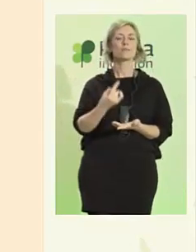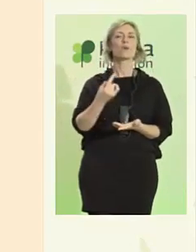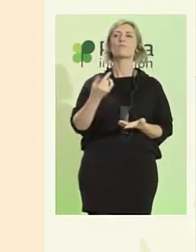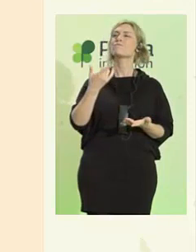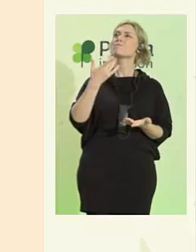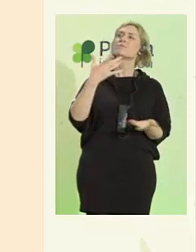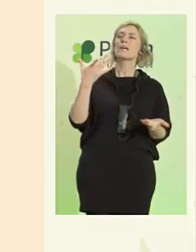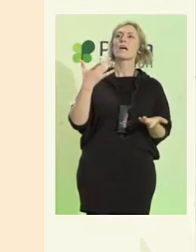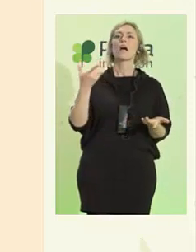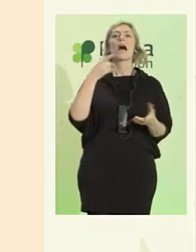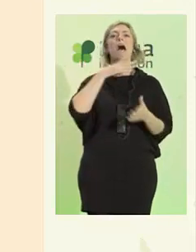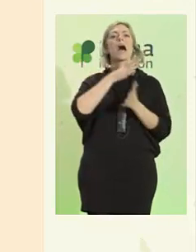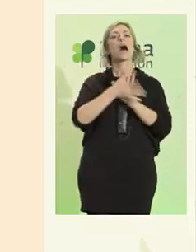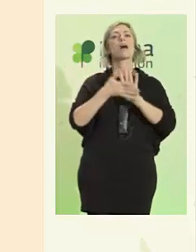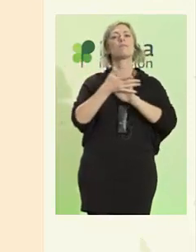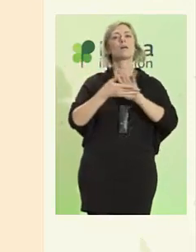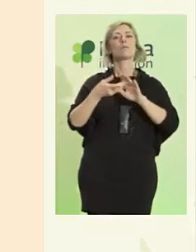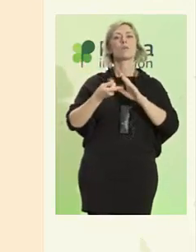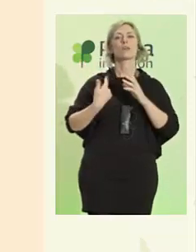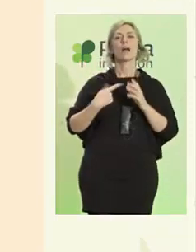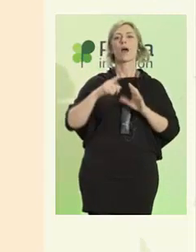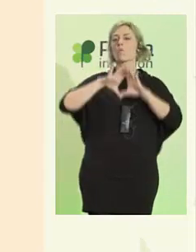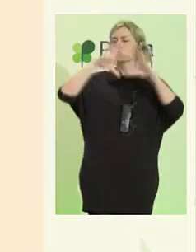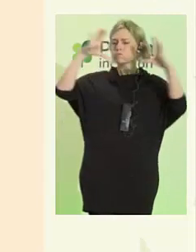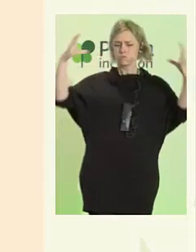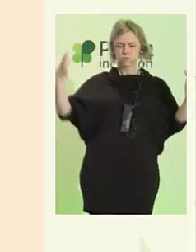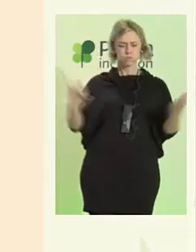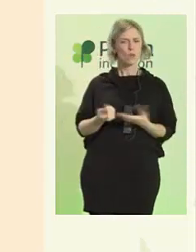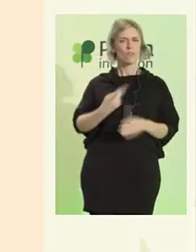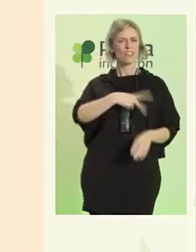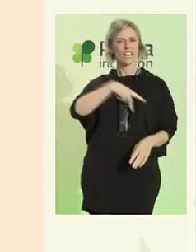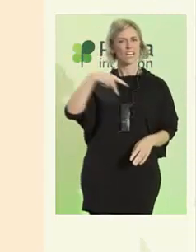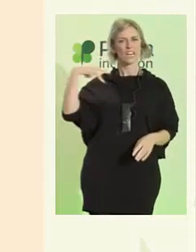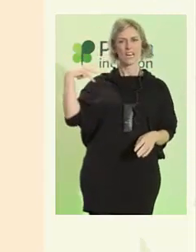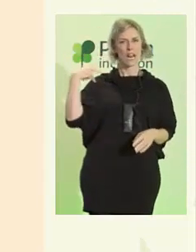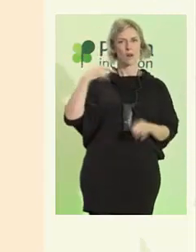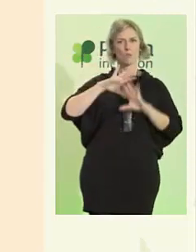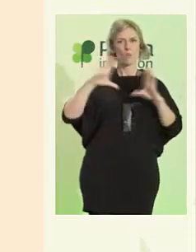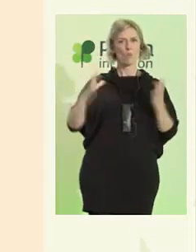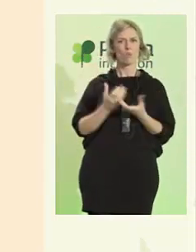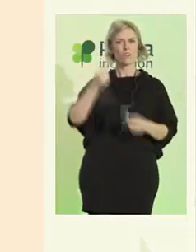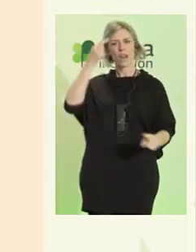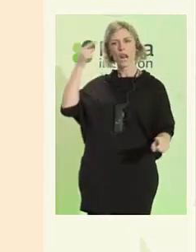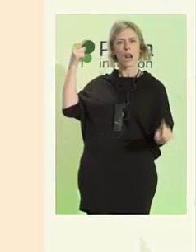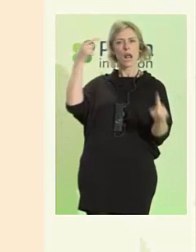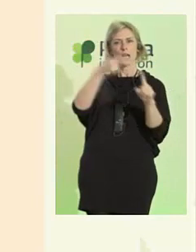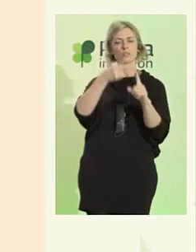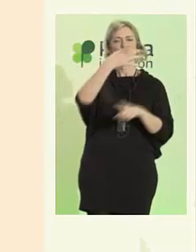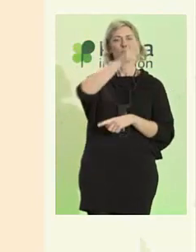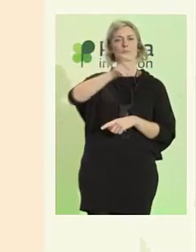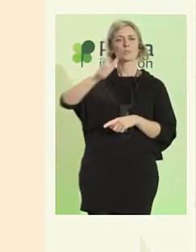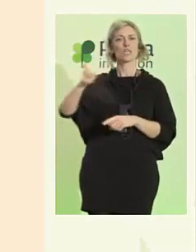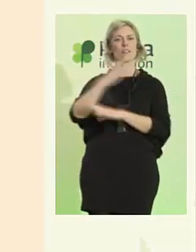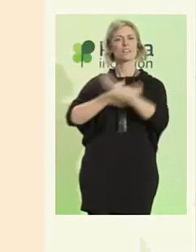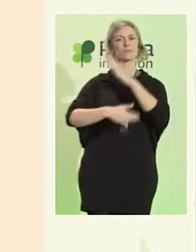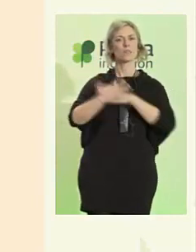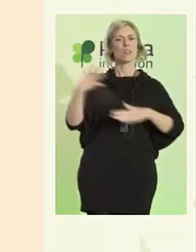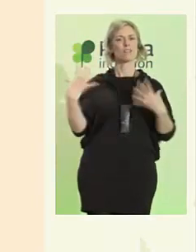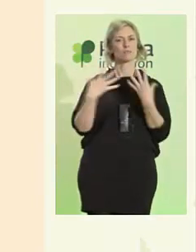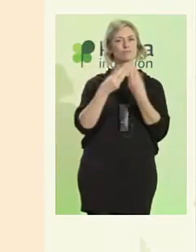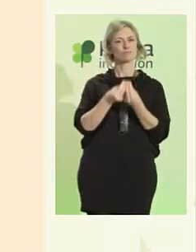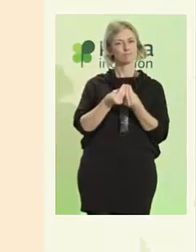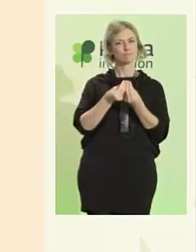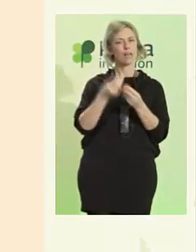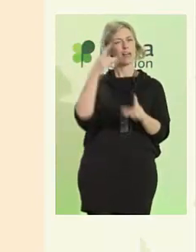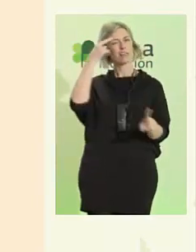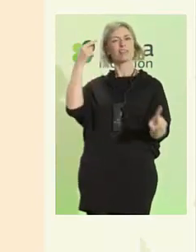y de su experiencia en este mundo. Los desafíos a los que se enfrentan las personas con discapacidad. Estos